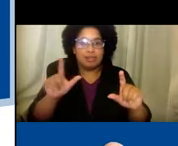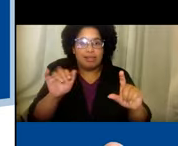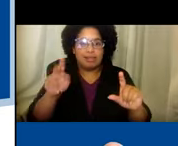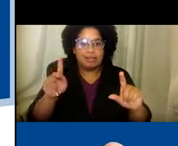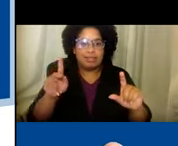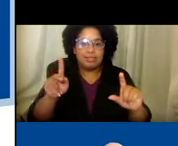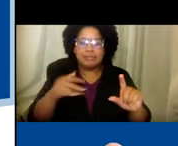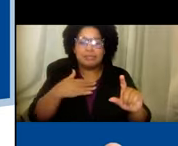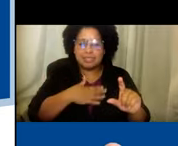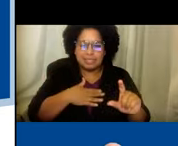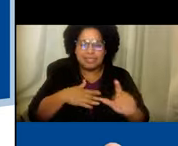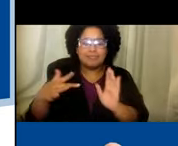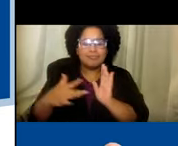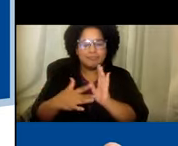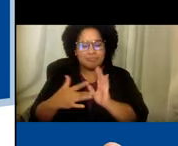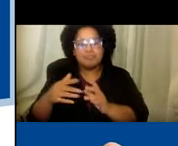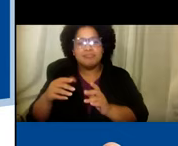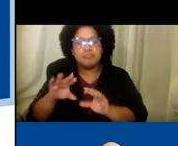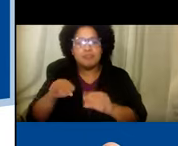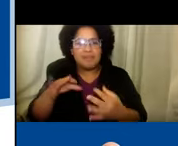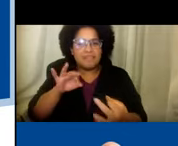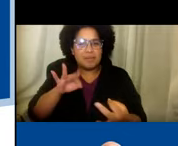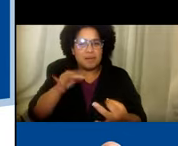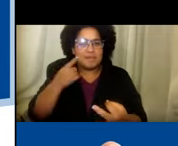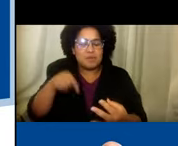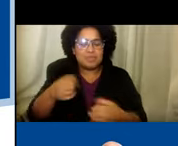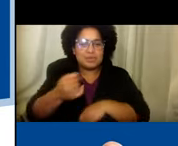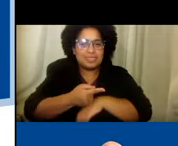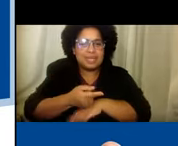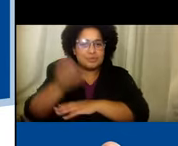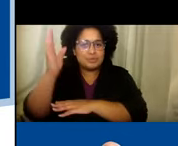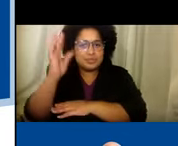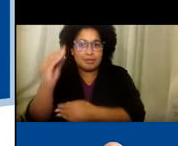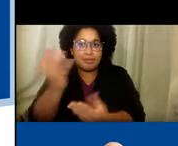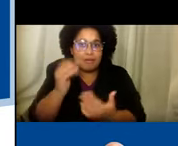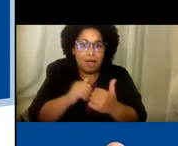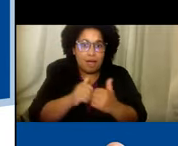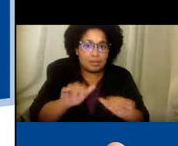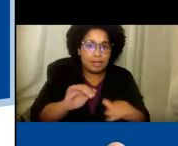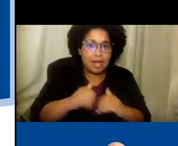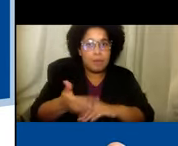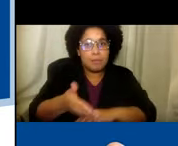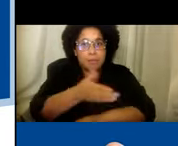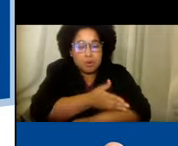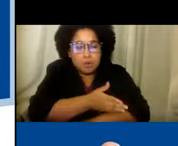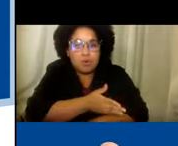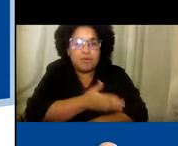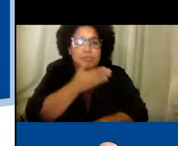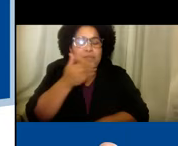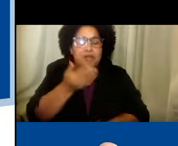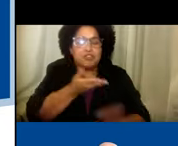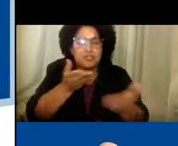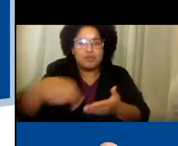les va a enviar una. Un enlace. Para una encuesta. Por favor. Tome el tiempo. Para darnos comentarios. Para que sepamos.